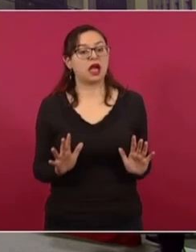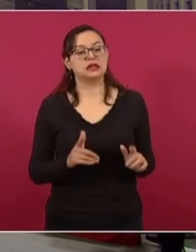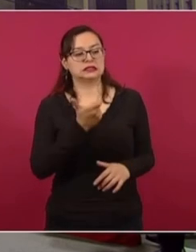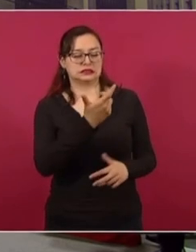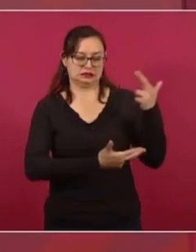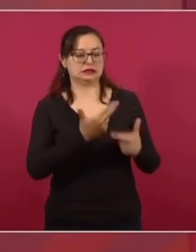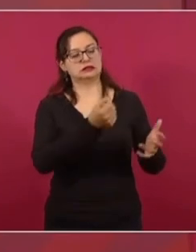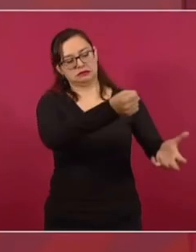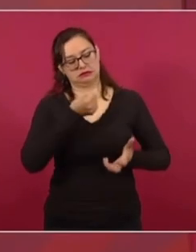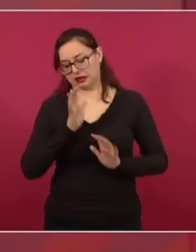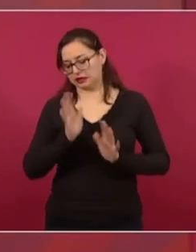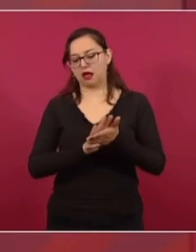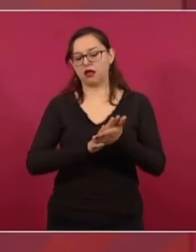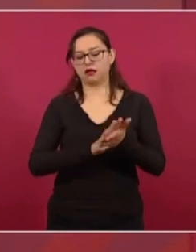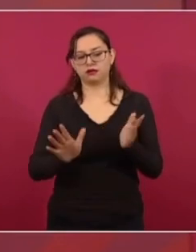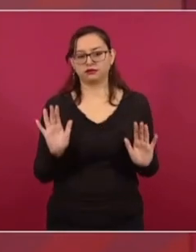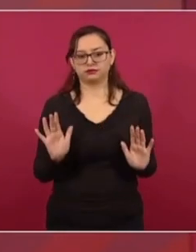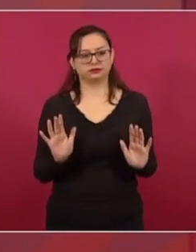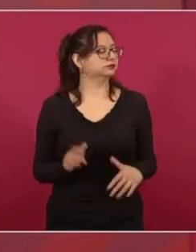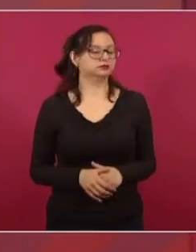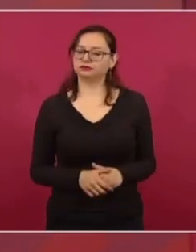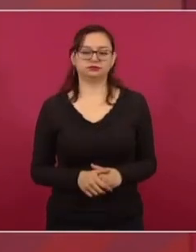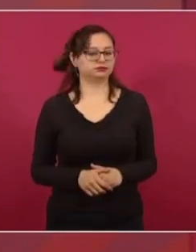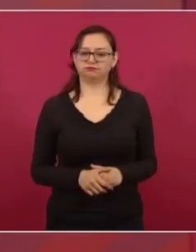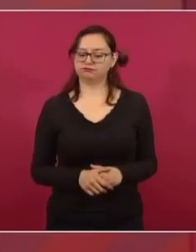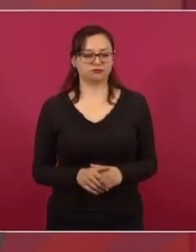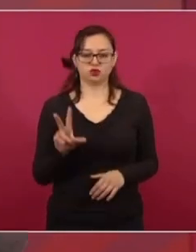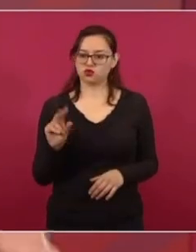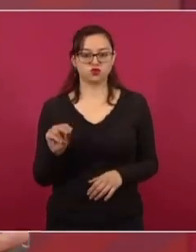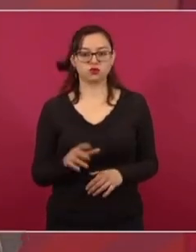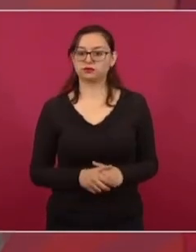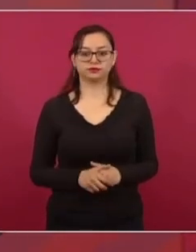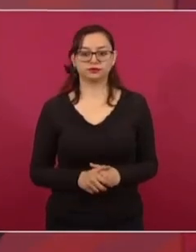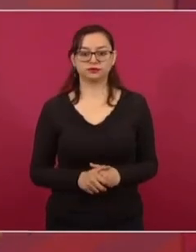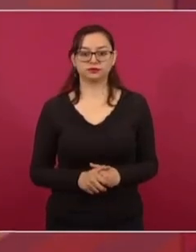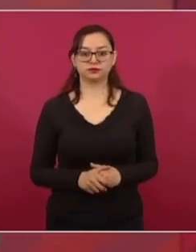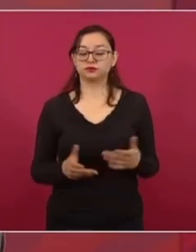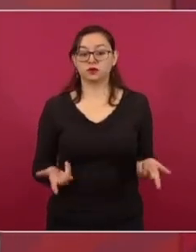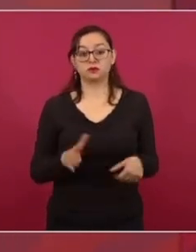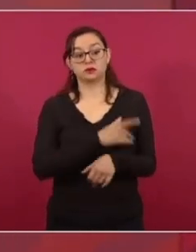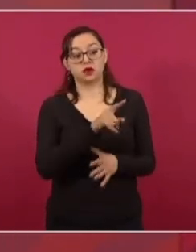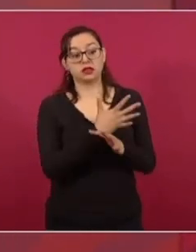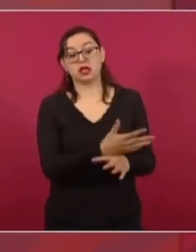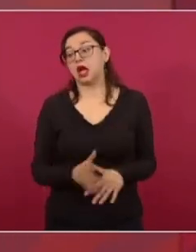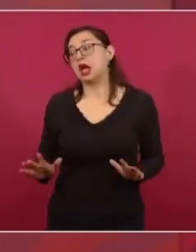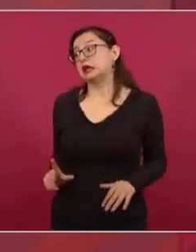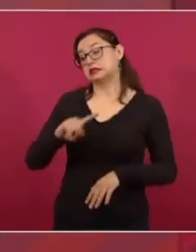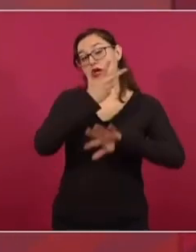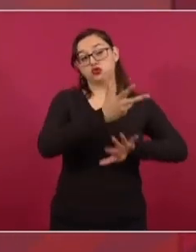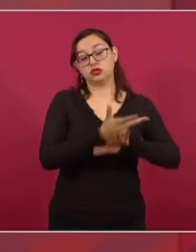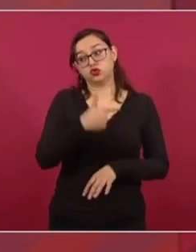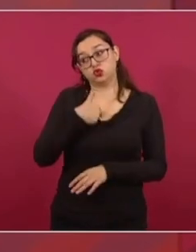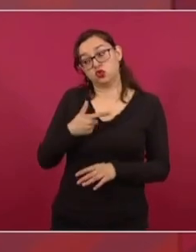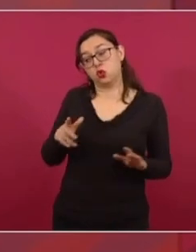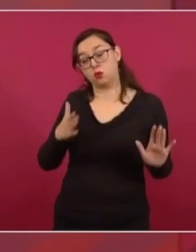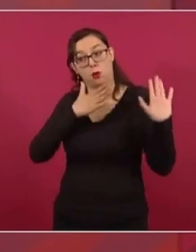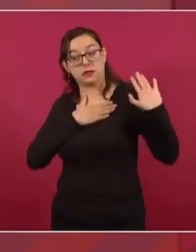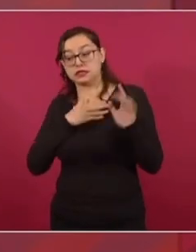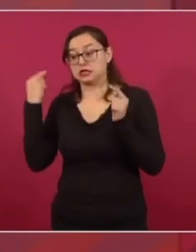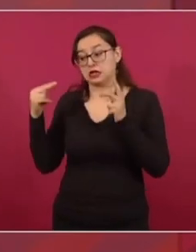O ya me arreglé en Estados Unidos y un compromiso que tengo en los juzgados de Estados Unidos es no dar a conocer el nombre de las personas.